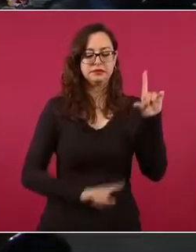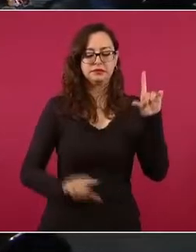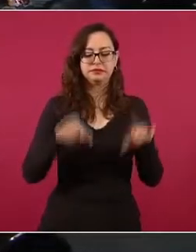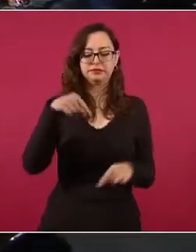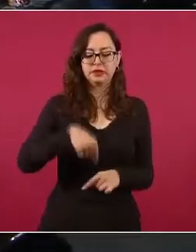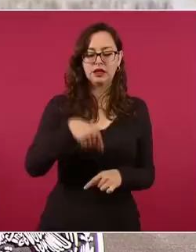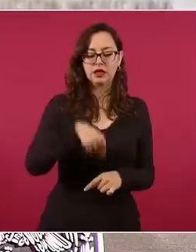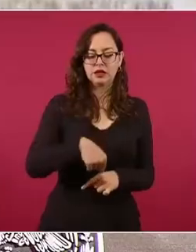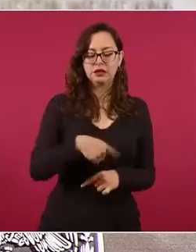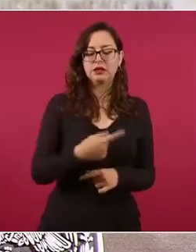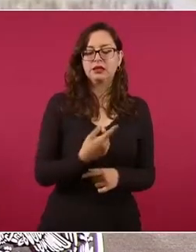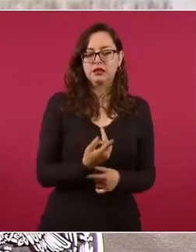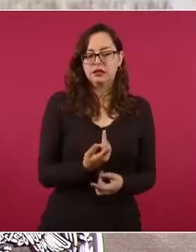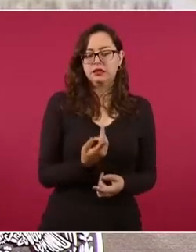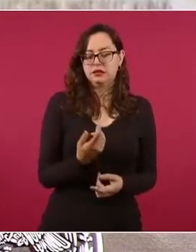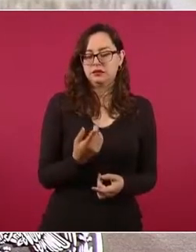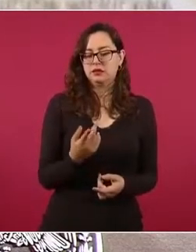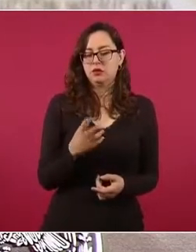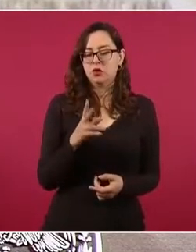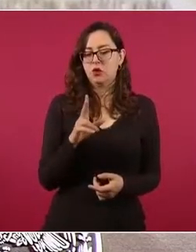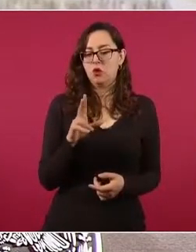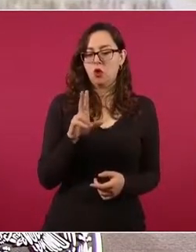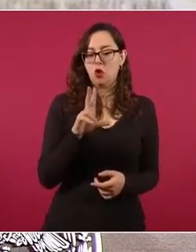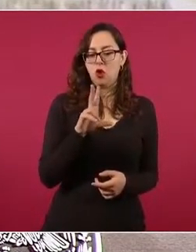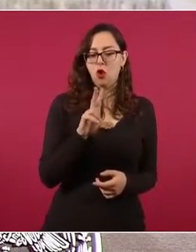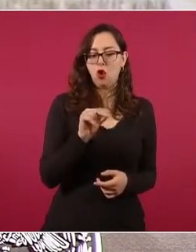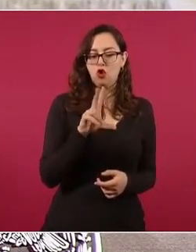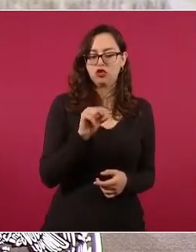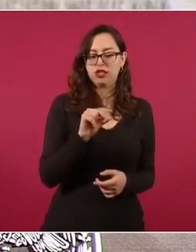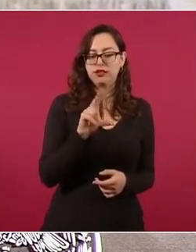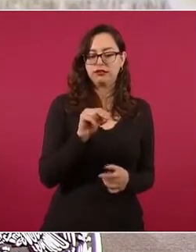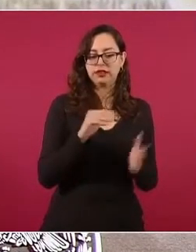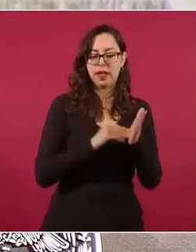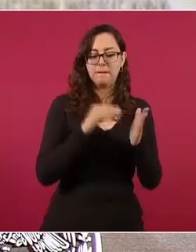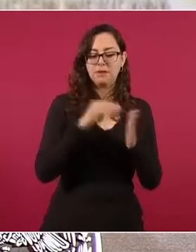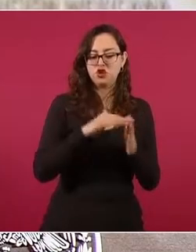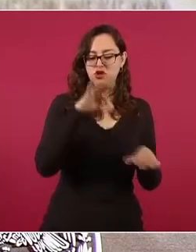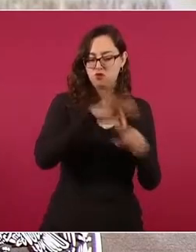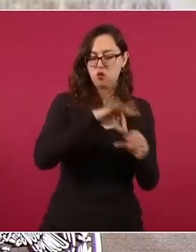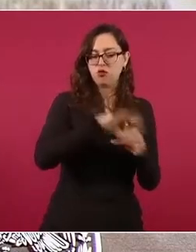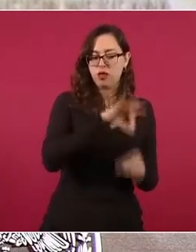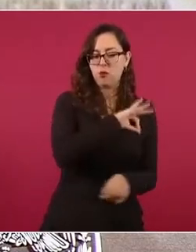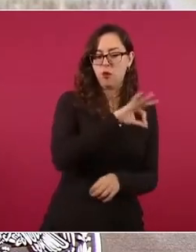80, 90 millones de electores a 148.